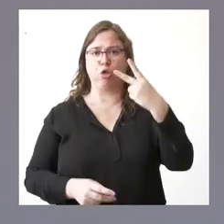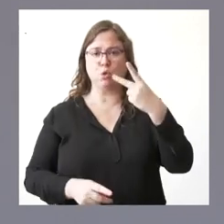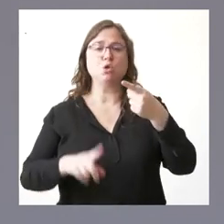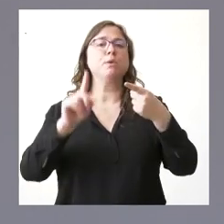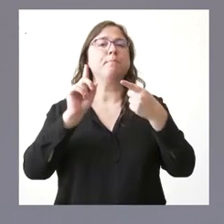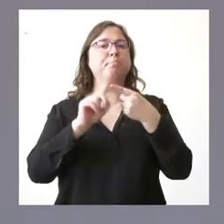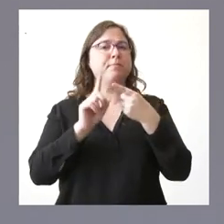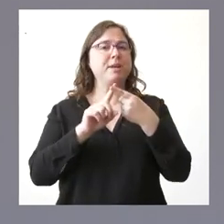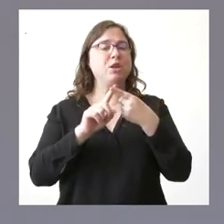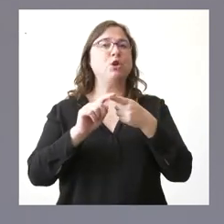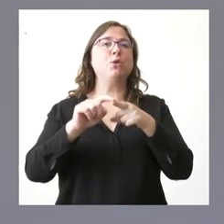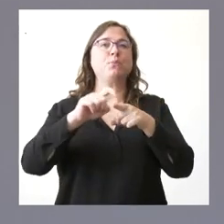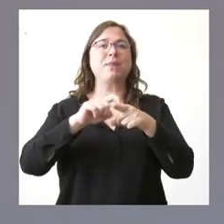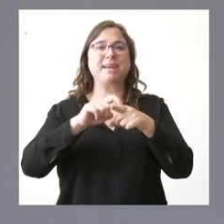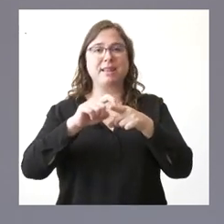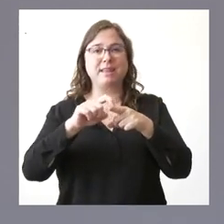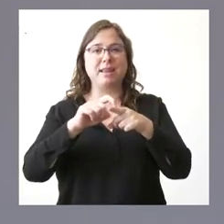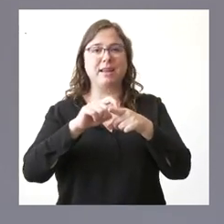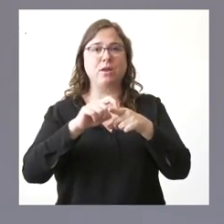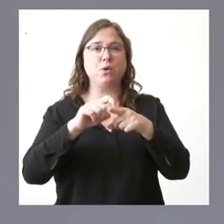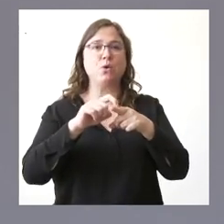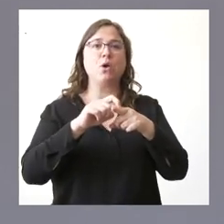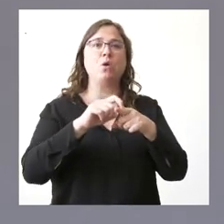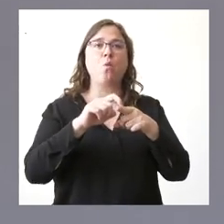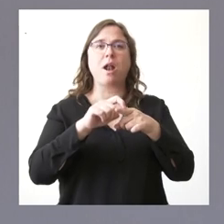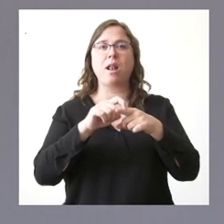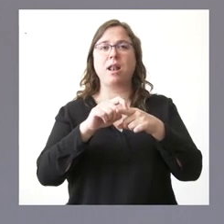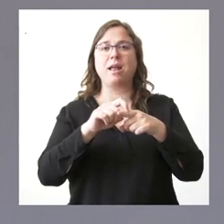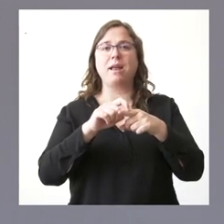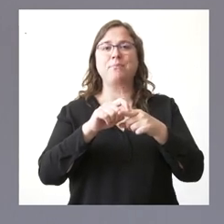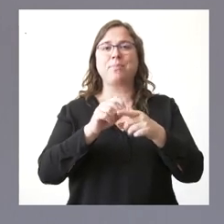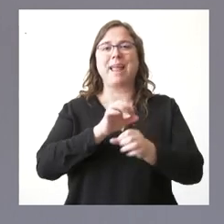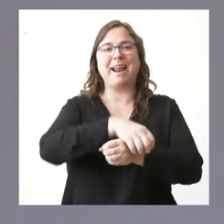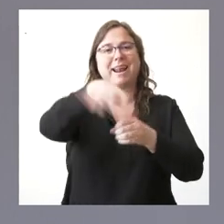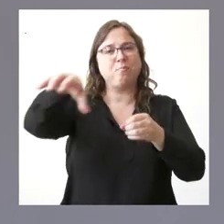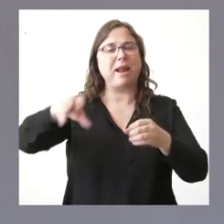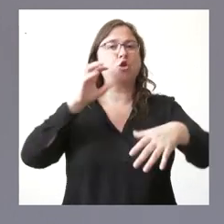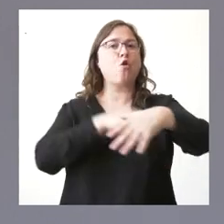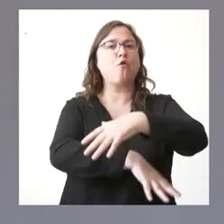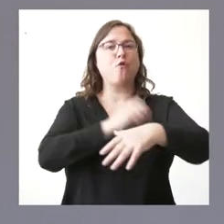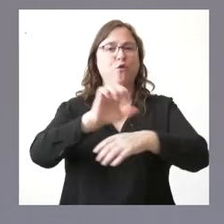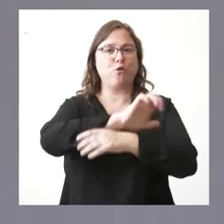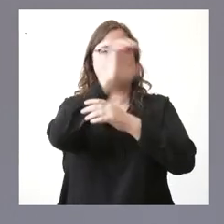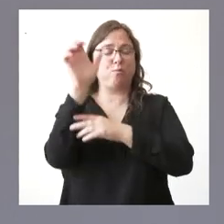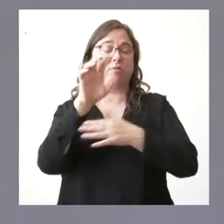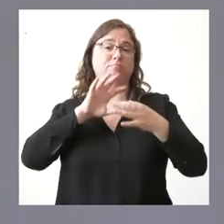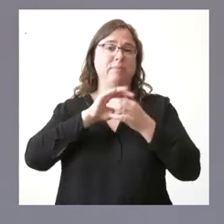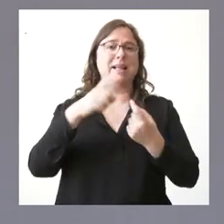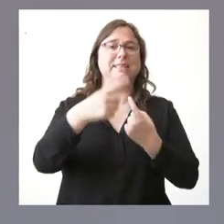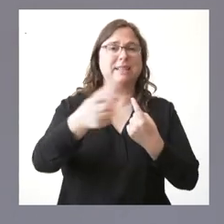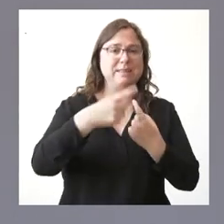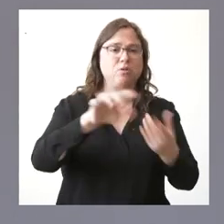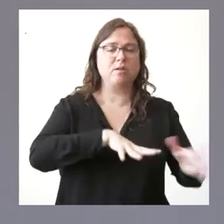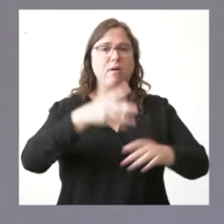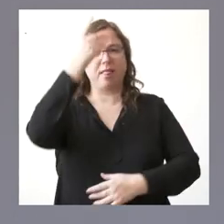criterio de reparto de algunos fondos europeos relacionados a las ayudas al transporte y a la digitalización, en el caso de las